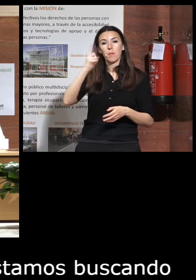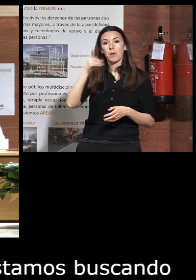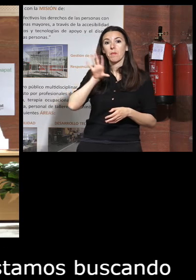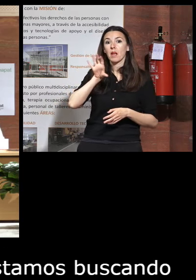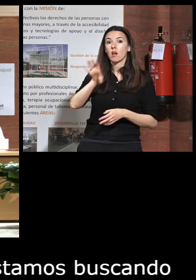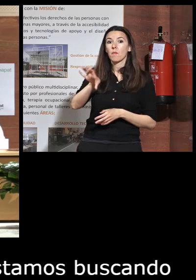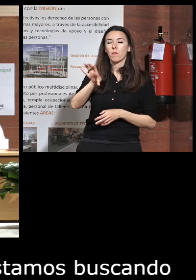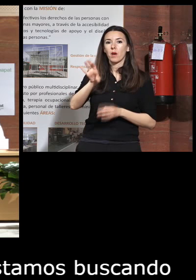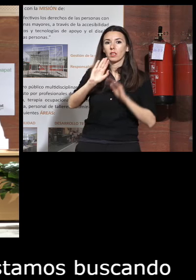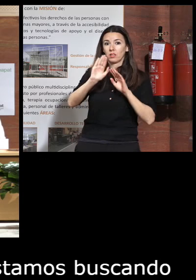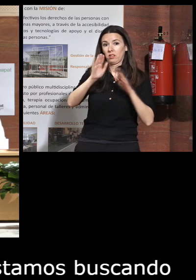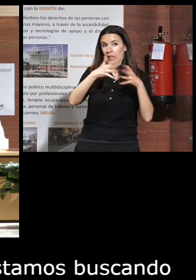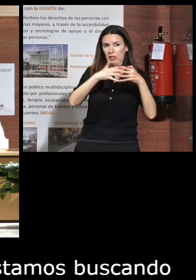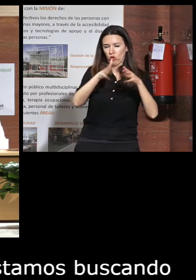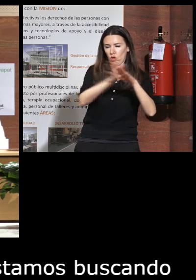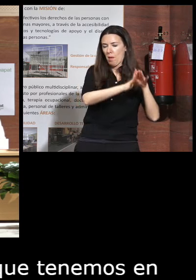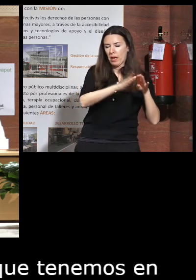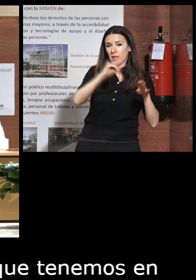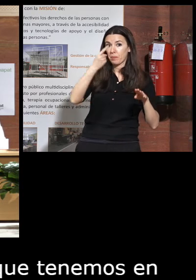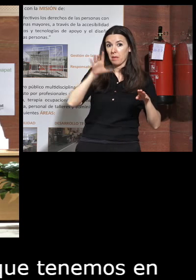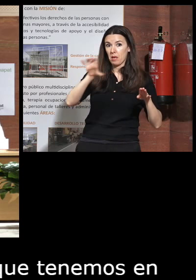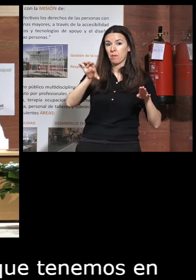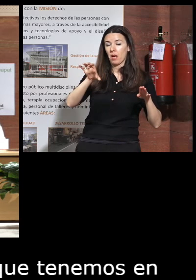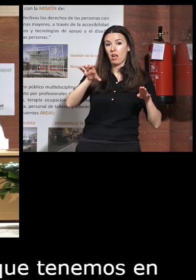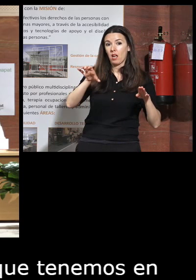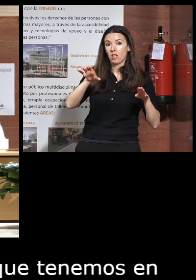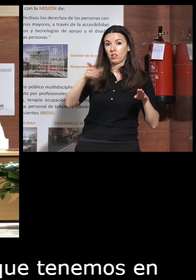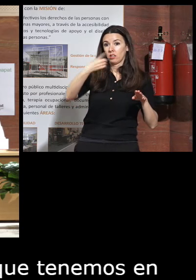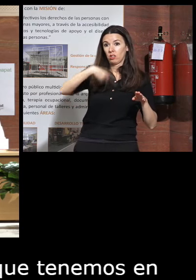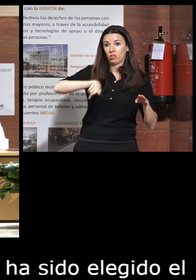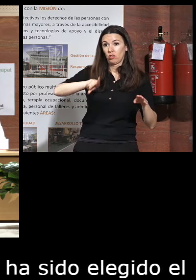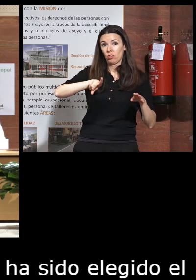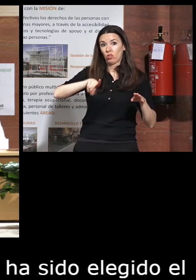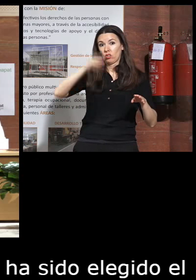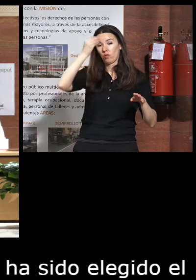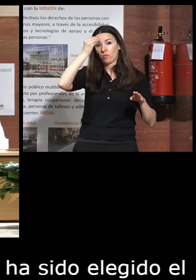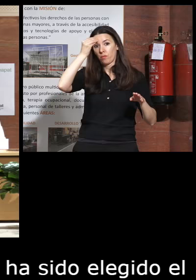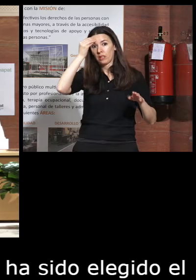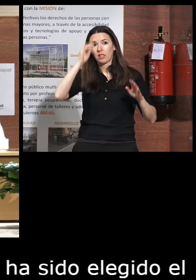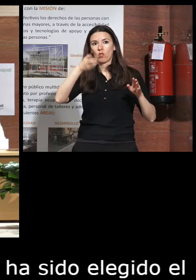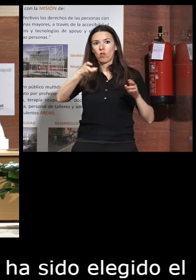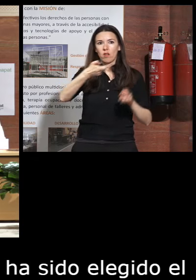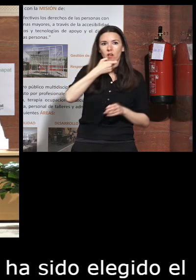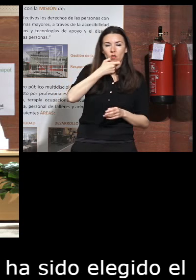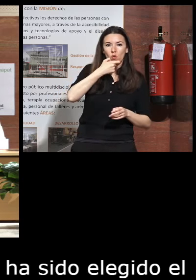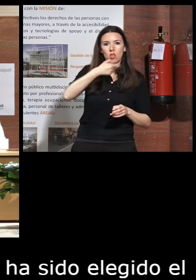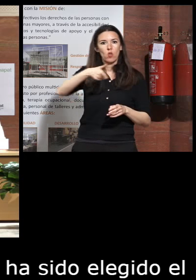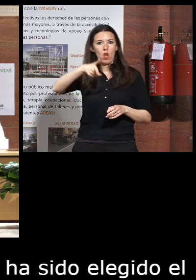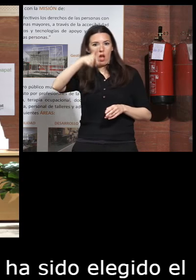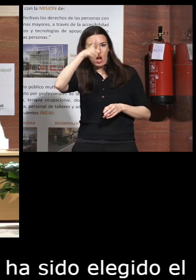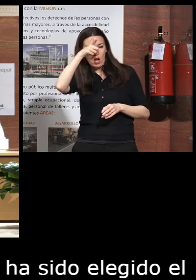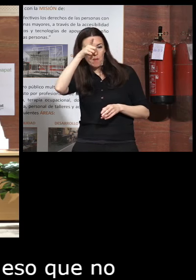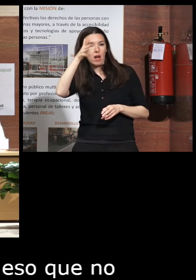fuera de Estados Unidos y eso que no estábamos en el radar estaban pensando en Reino Unido Alemania